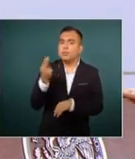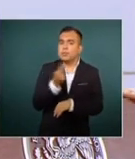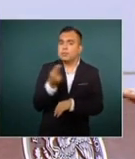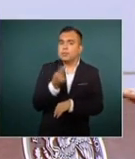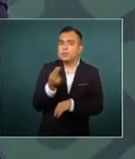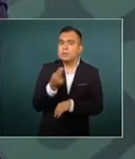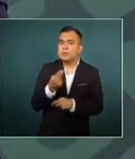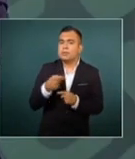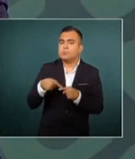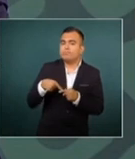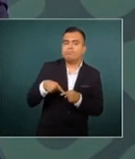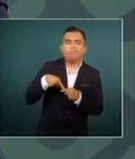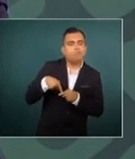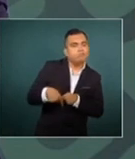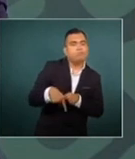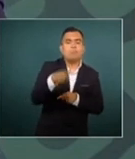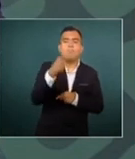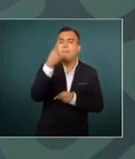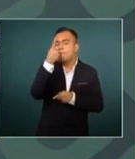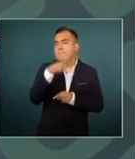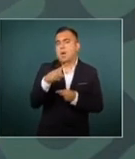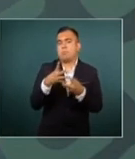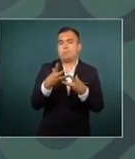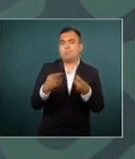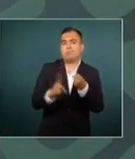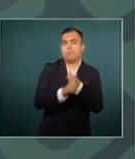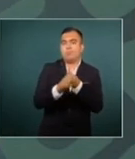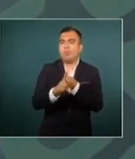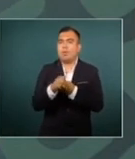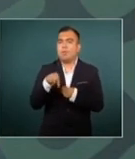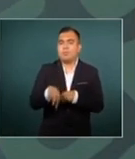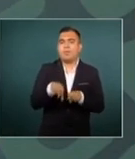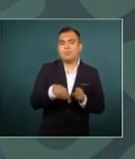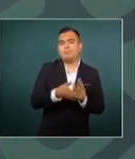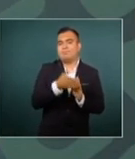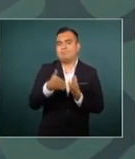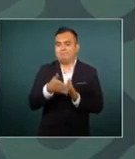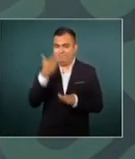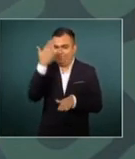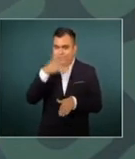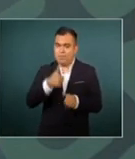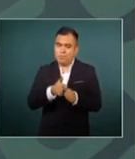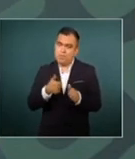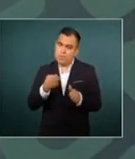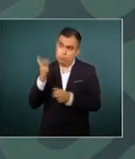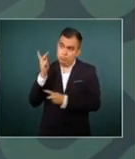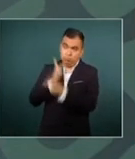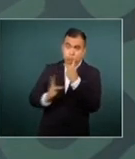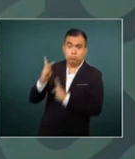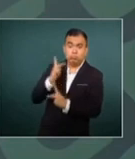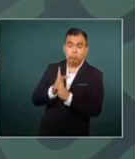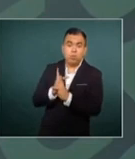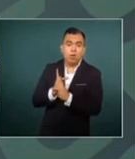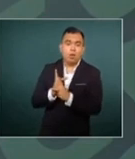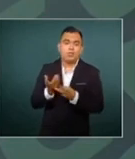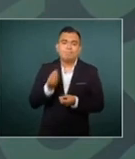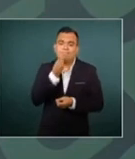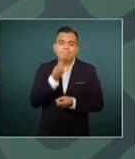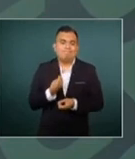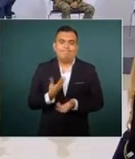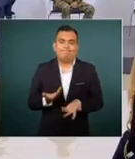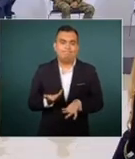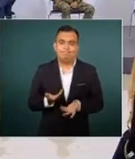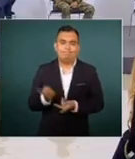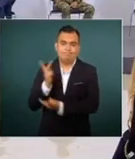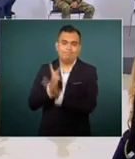para poder resolver los problemas y el rezago de infraestructura que tiene Jalisco a través de estos mecanismos es porque no nos quedaba de otra, simplemente el